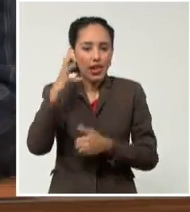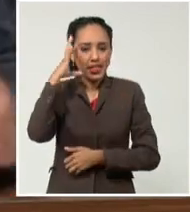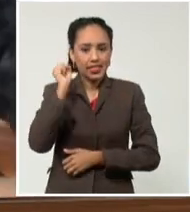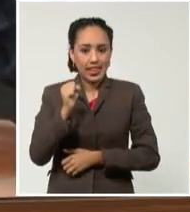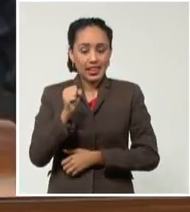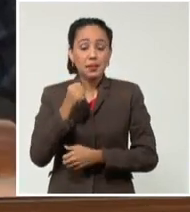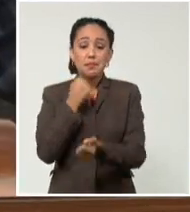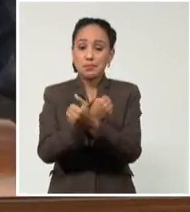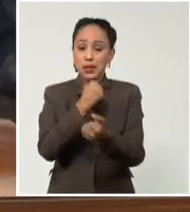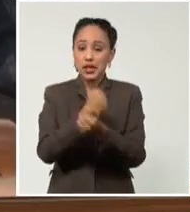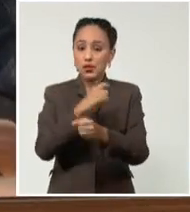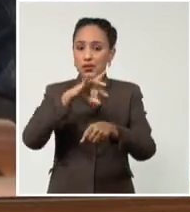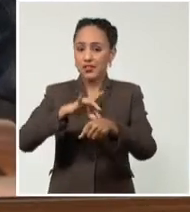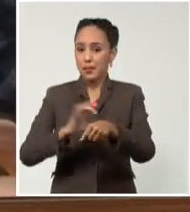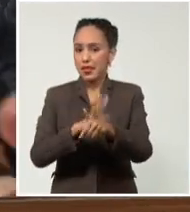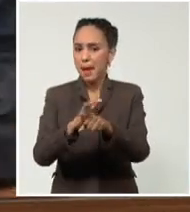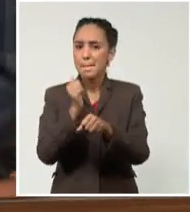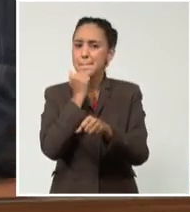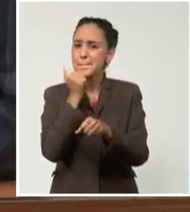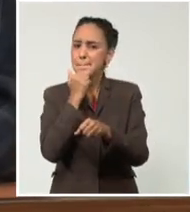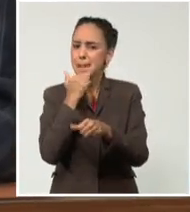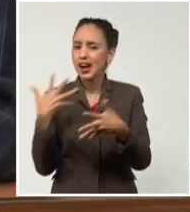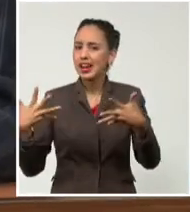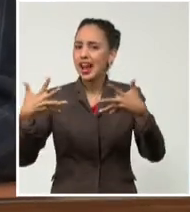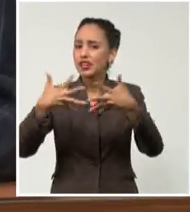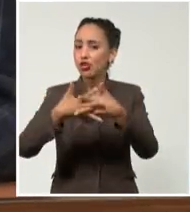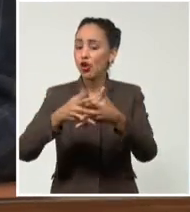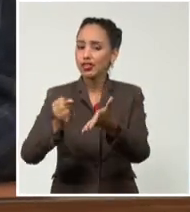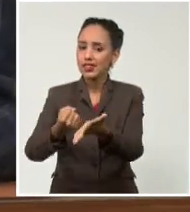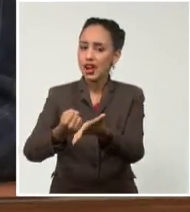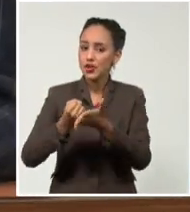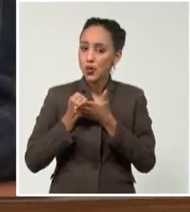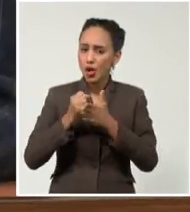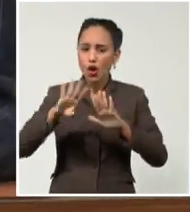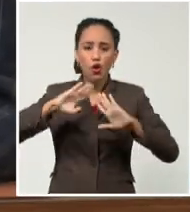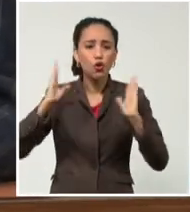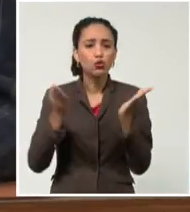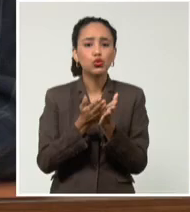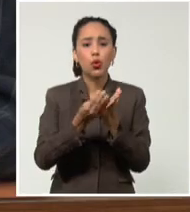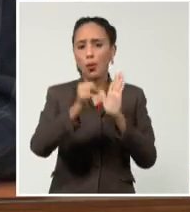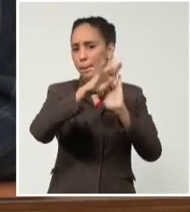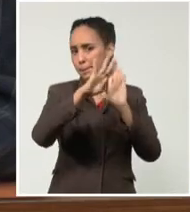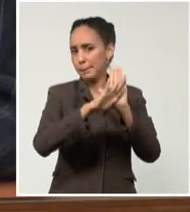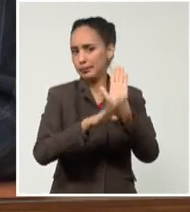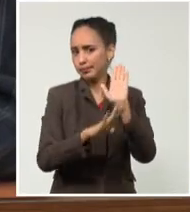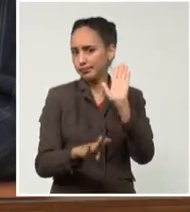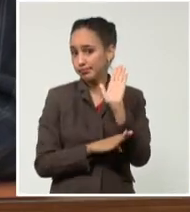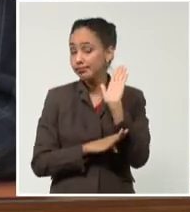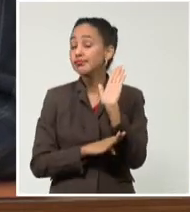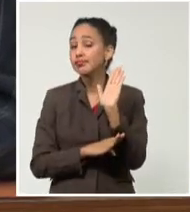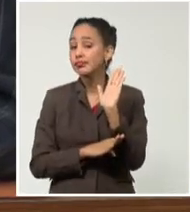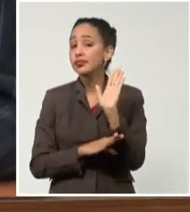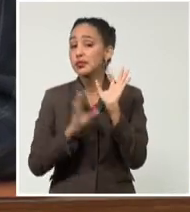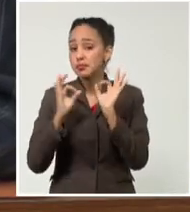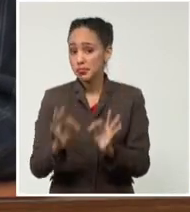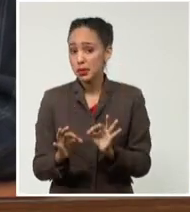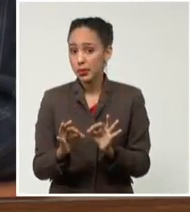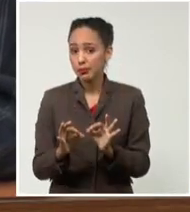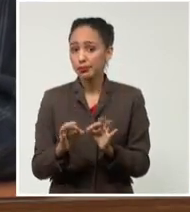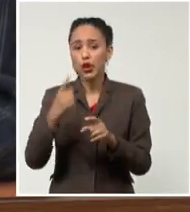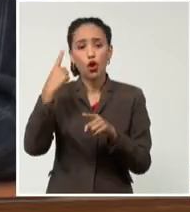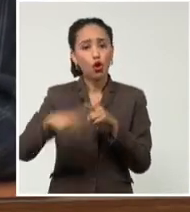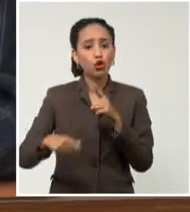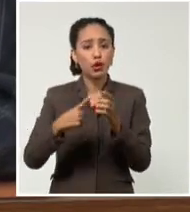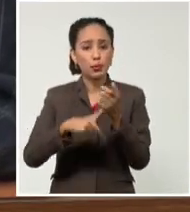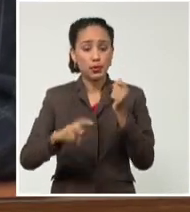y una mayor colaboración con todos los protocolos que están establecidos y aún ya, aunque el resto de las provincias,